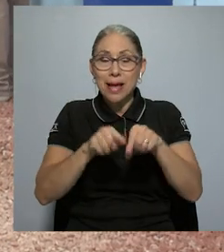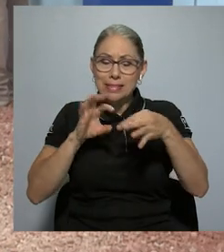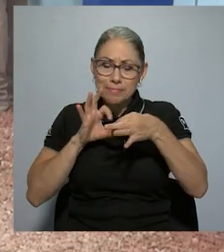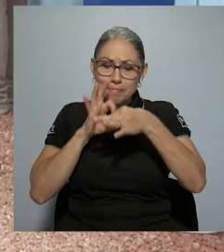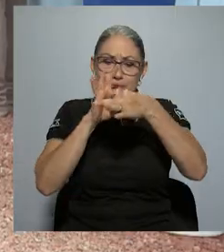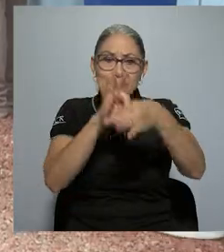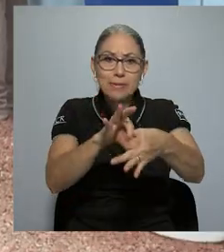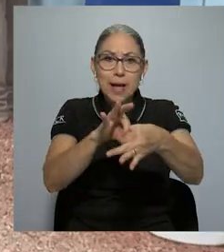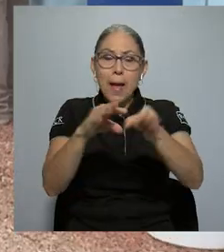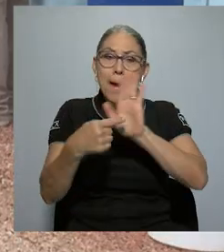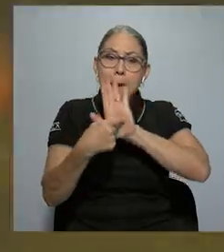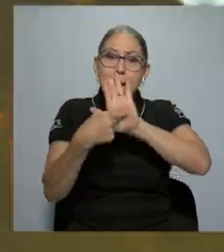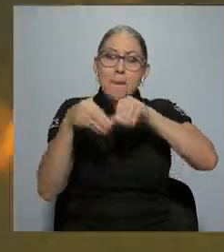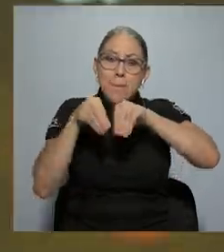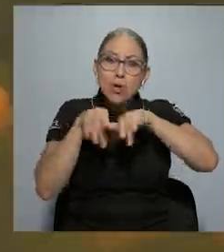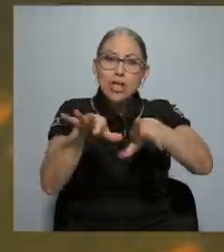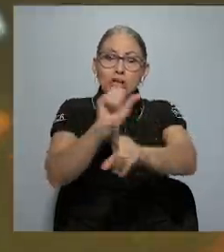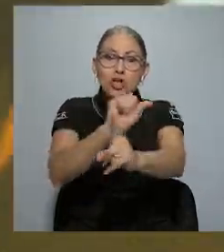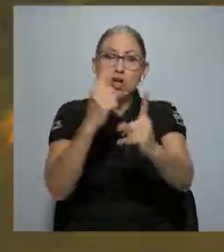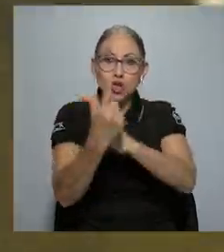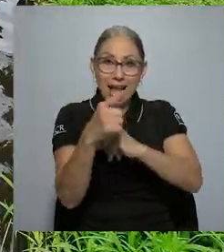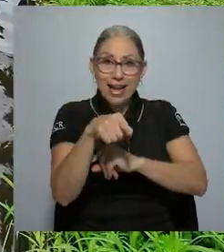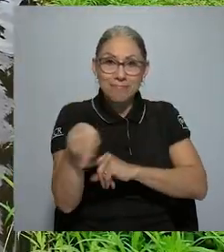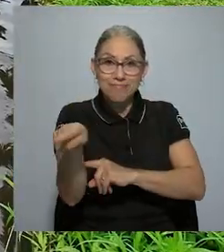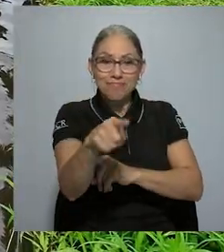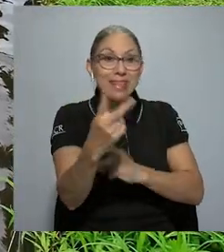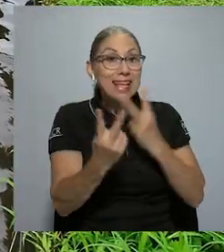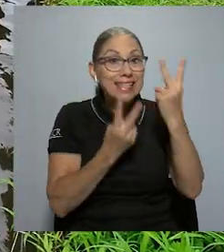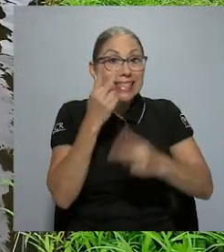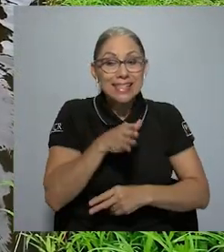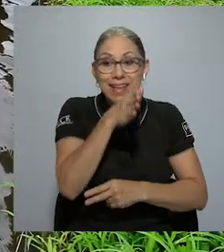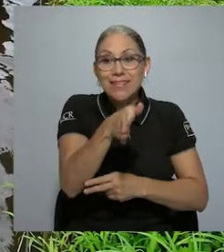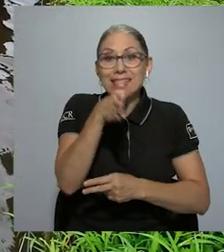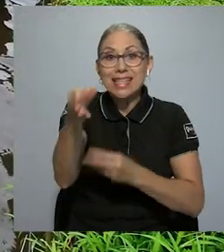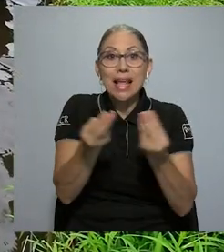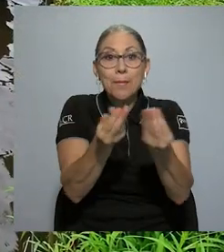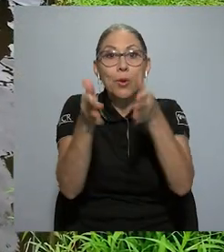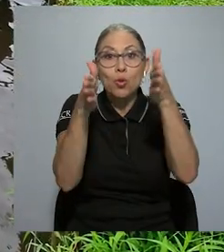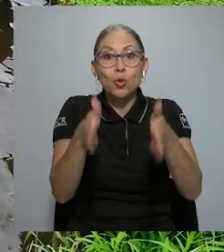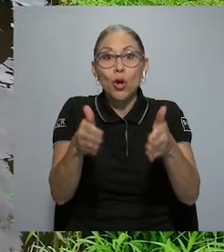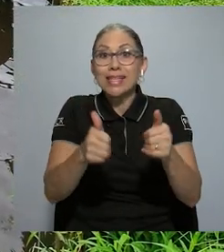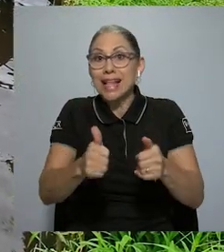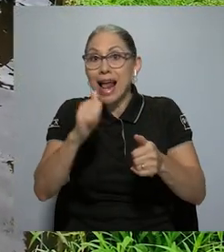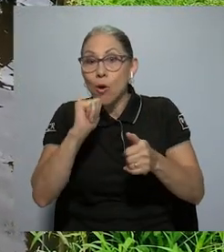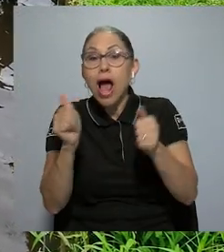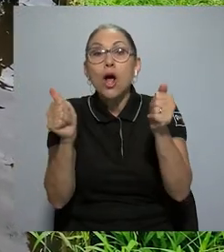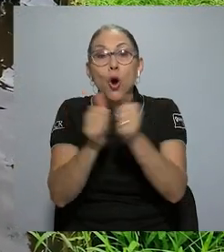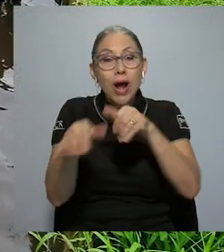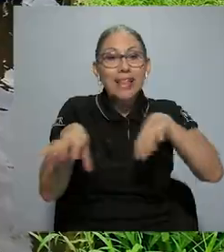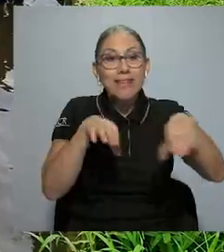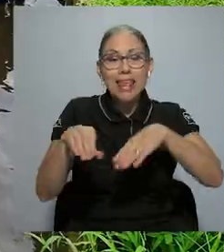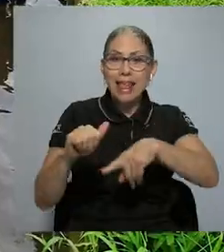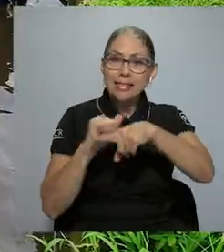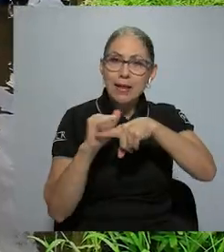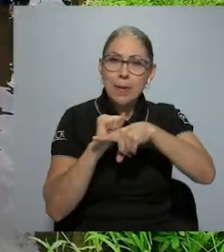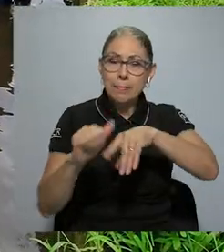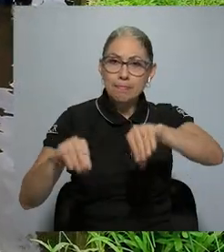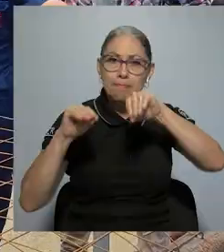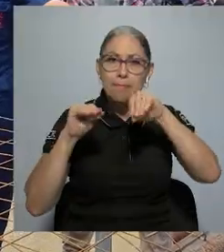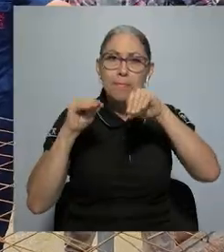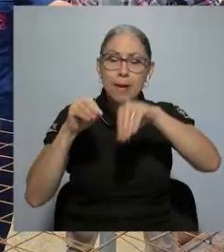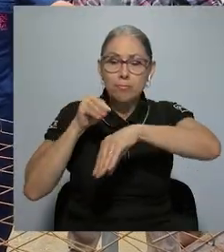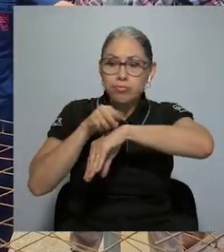en el marco de la proyección social que tiene la iniciativa, se visitan productores acuícolas con actividades formativas y